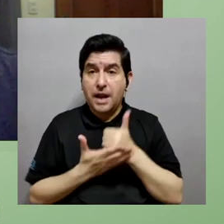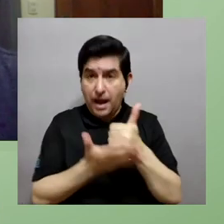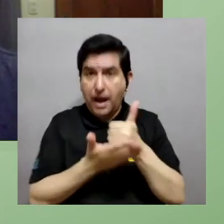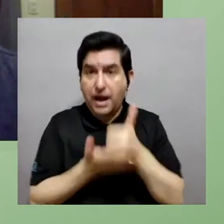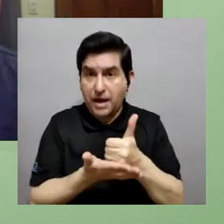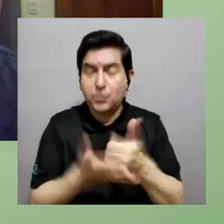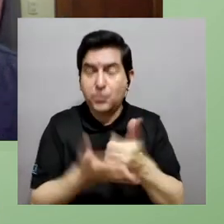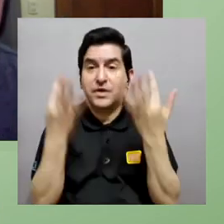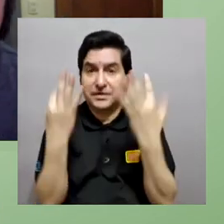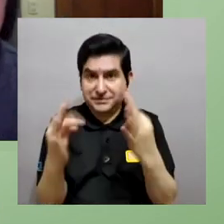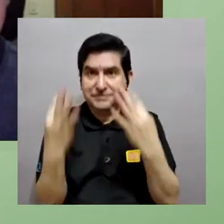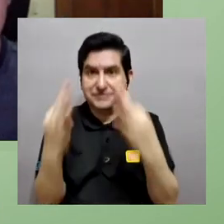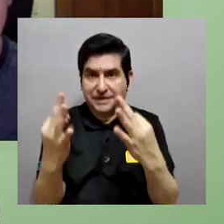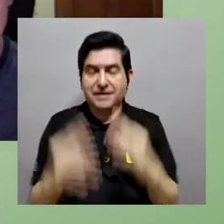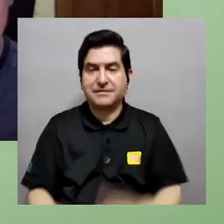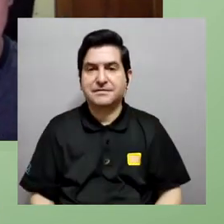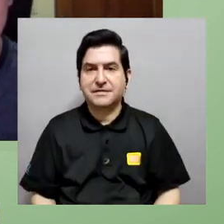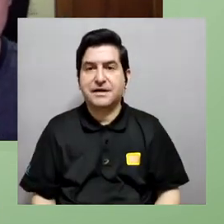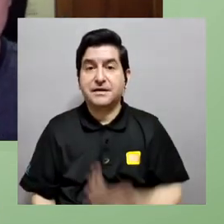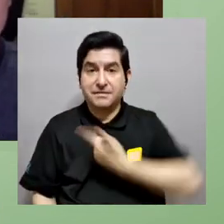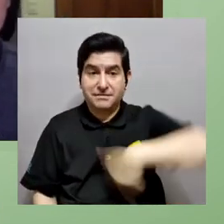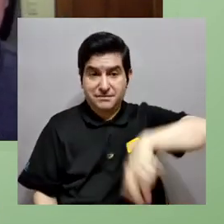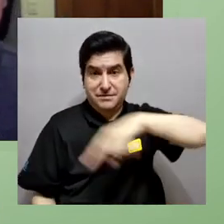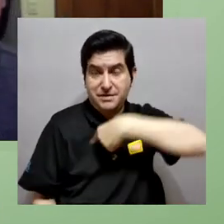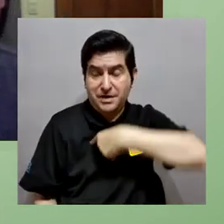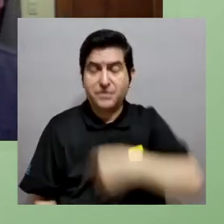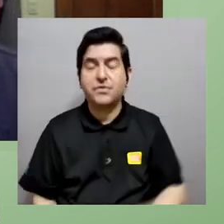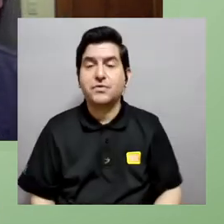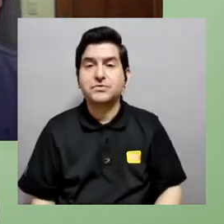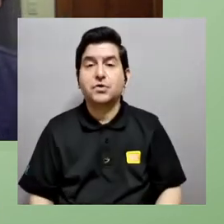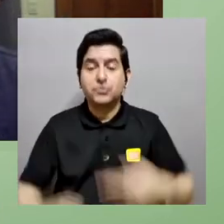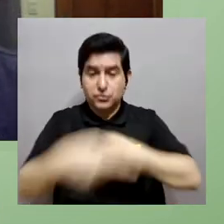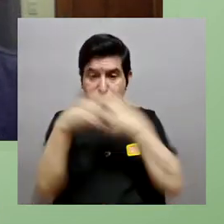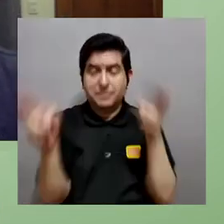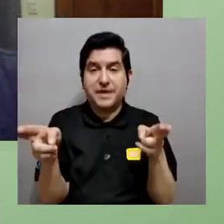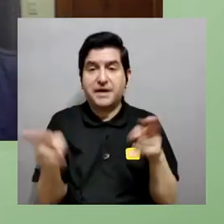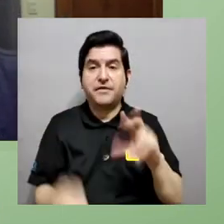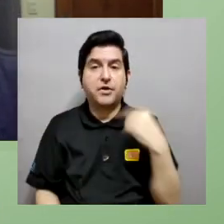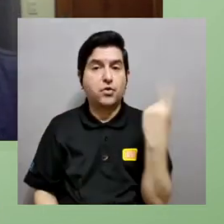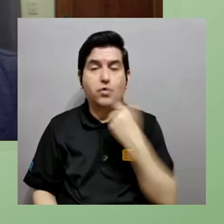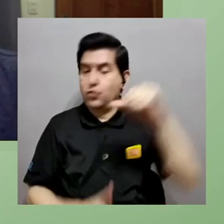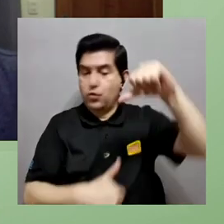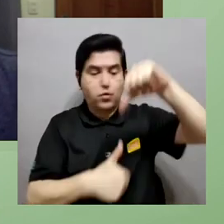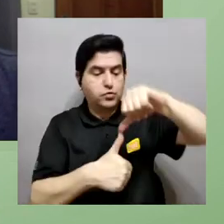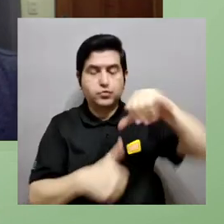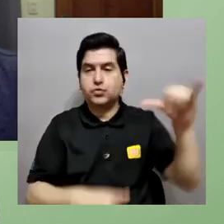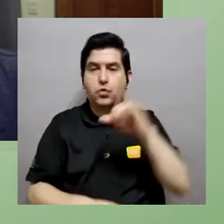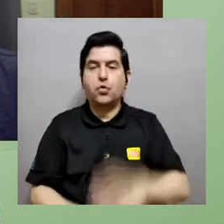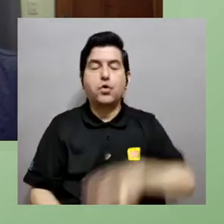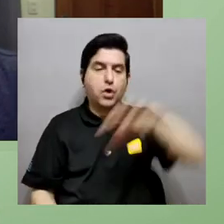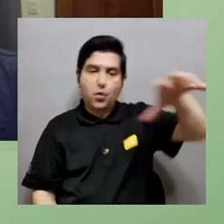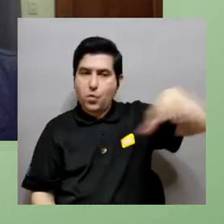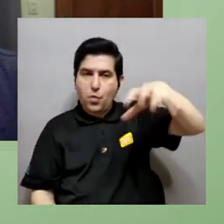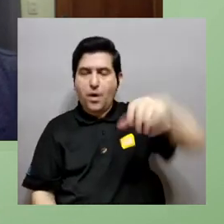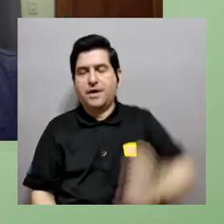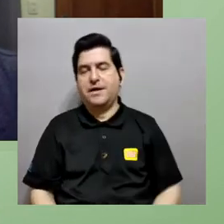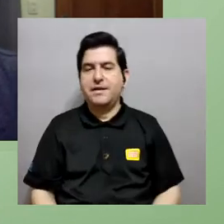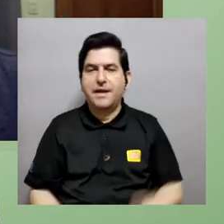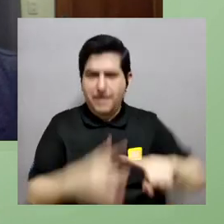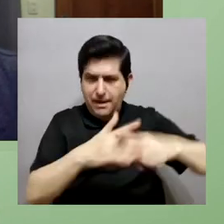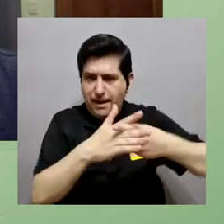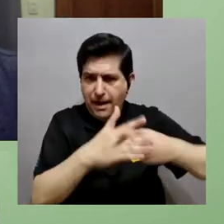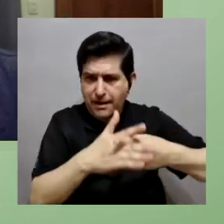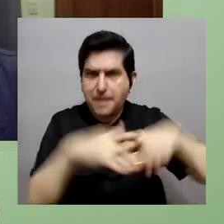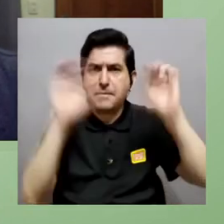yo no tengo ese conocimiento y a la vez que no podemos colaborar entonces la idea es que se pueda podamos llegar a ser referentes regionales no